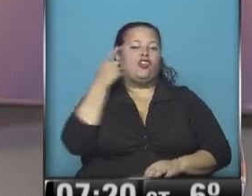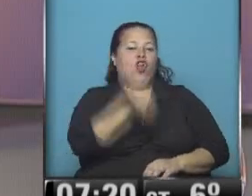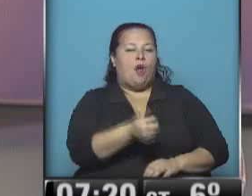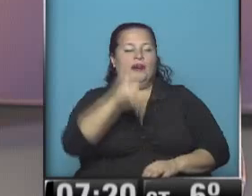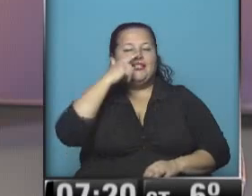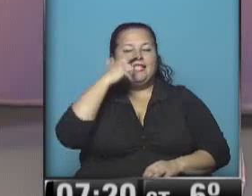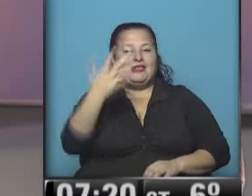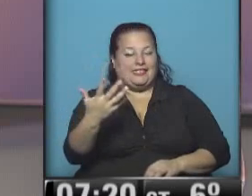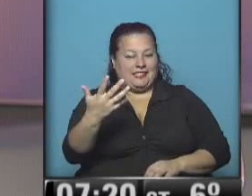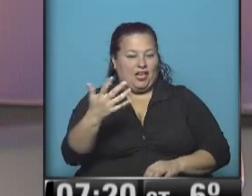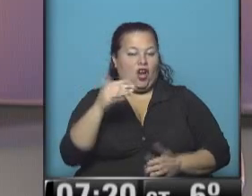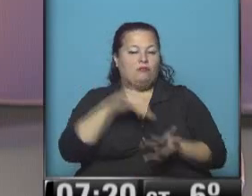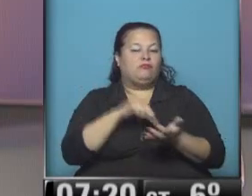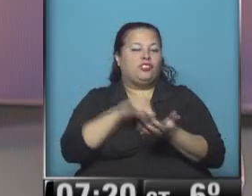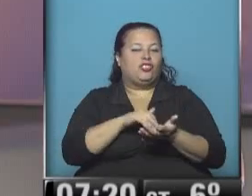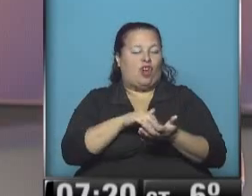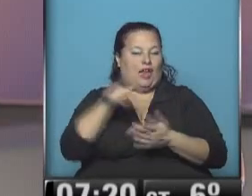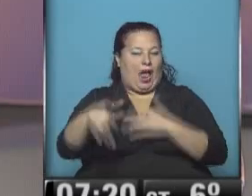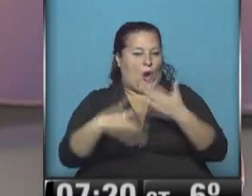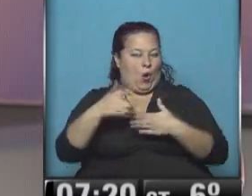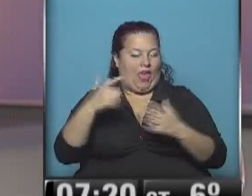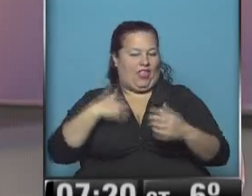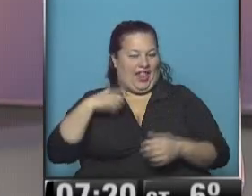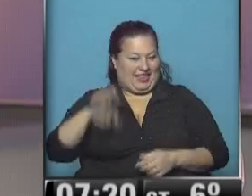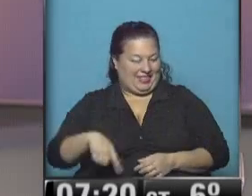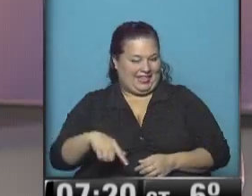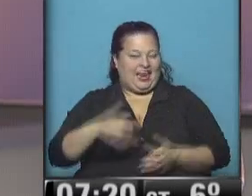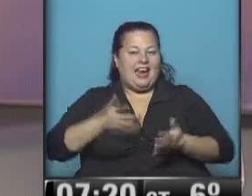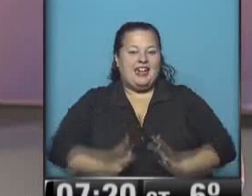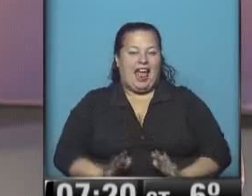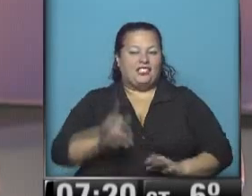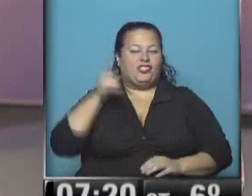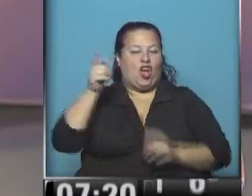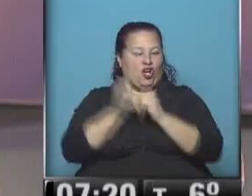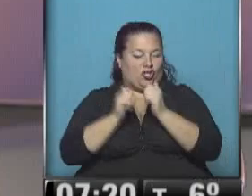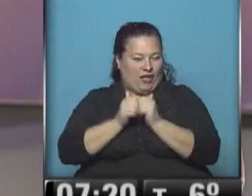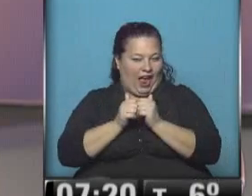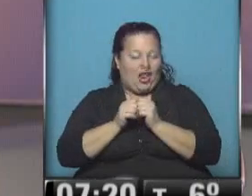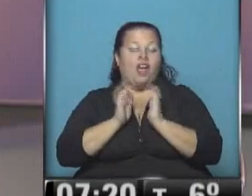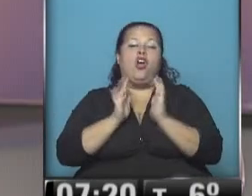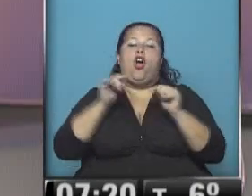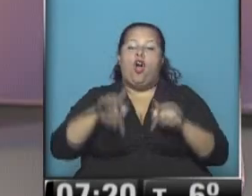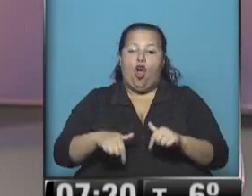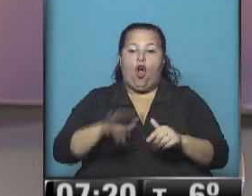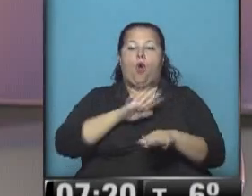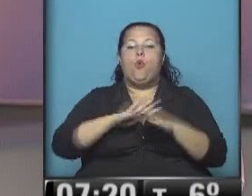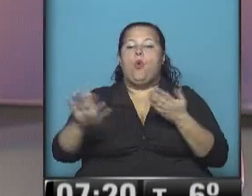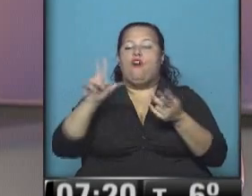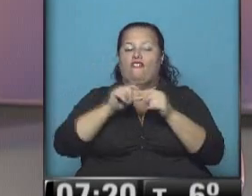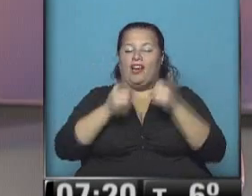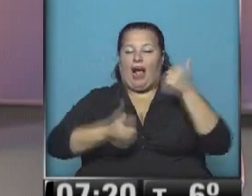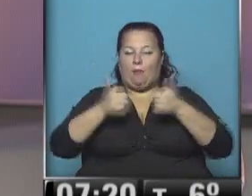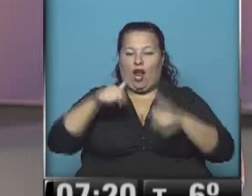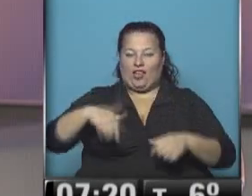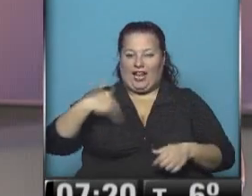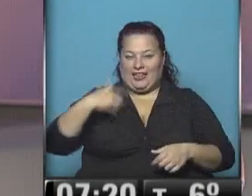en 75 millones al jugador argentino nacido allí en Rosario. Y hoy comienza una nueva fecha del torneo de